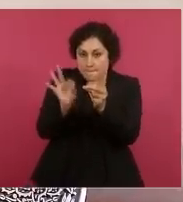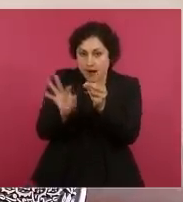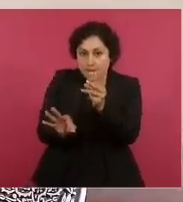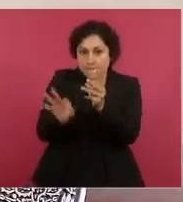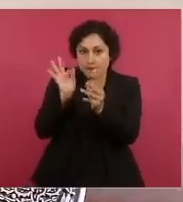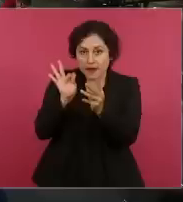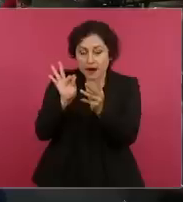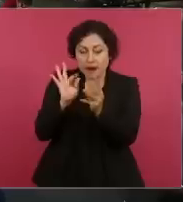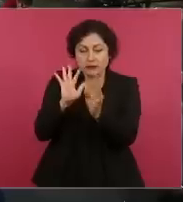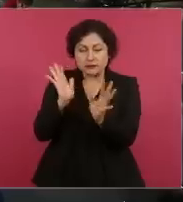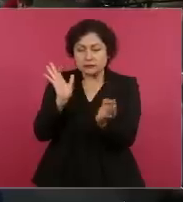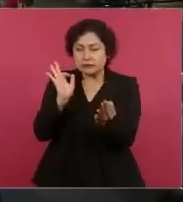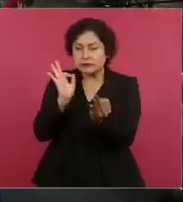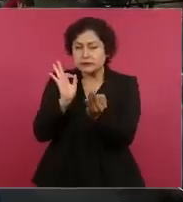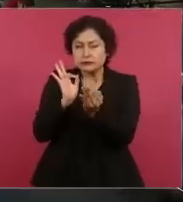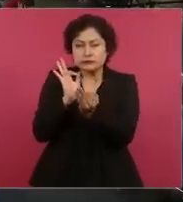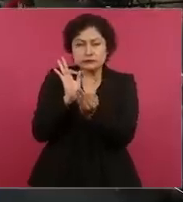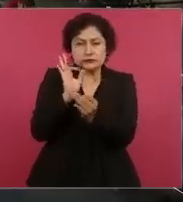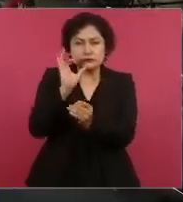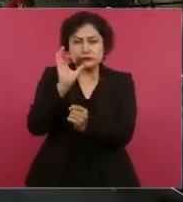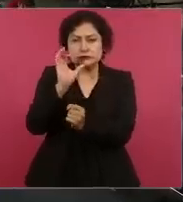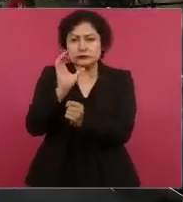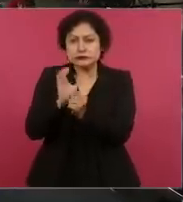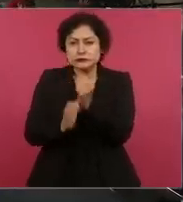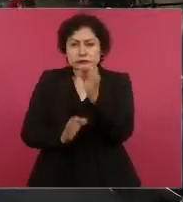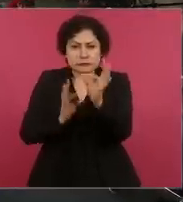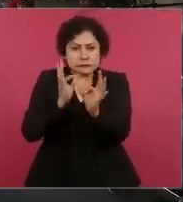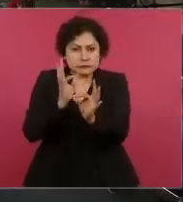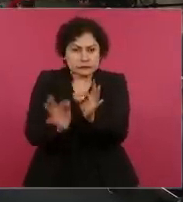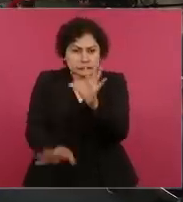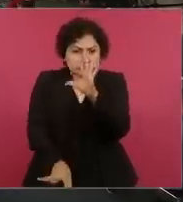en la fiscalía?